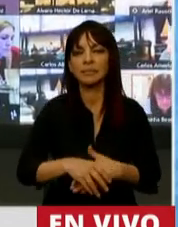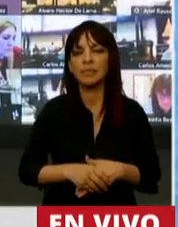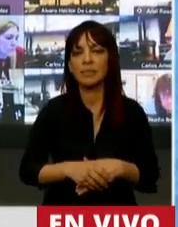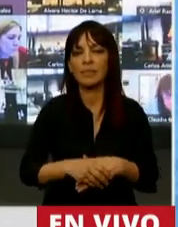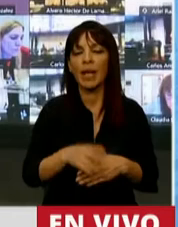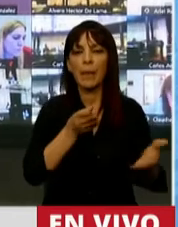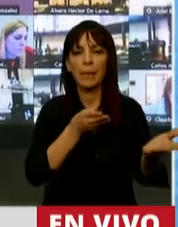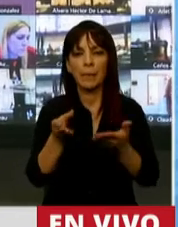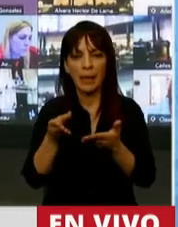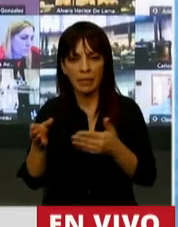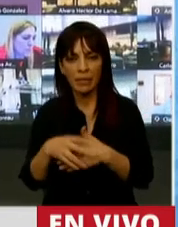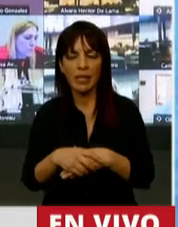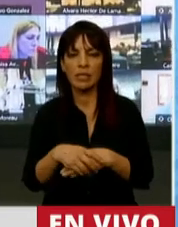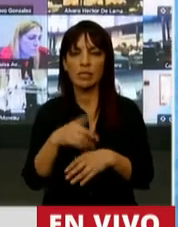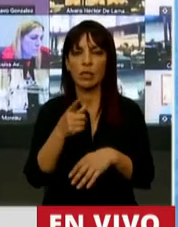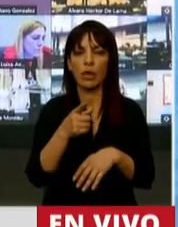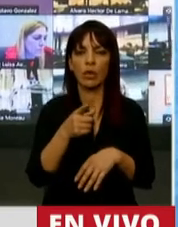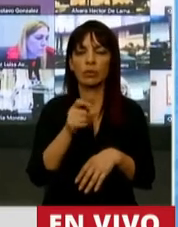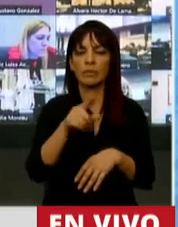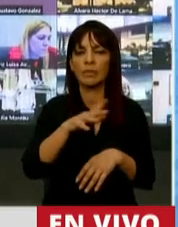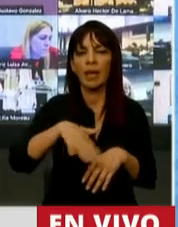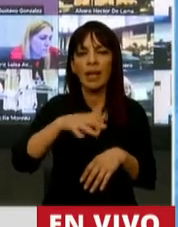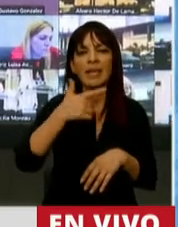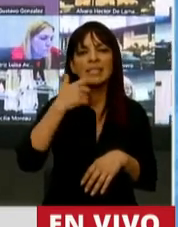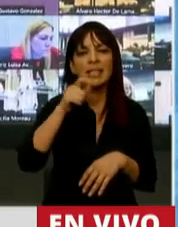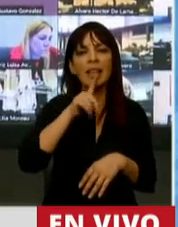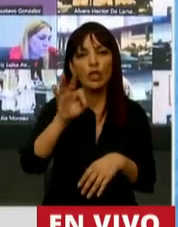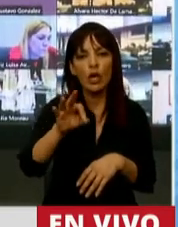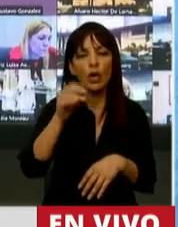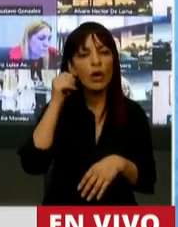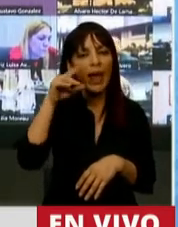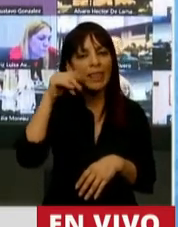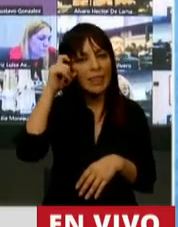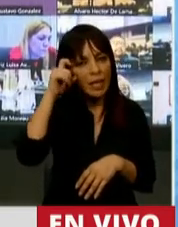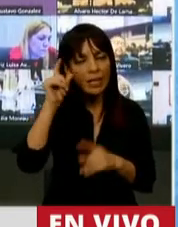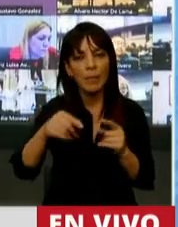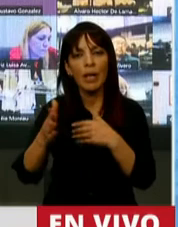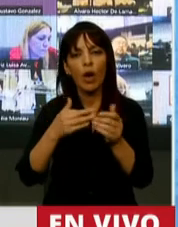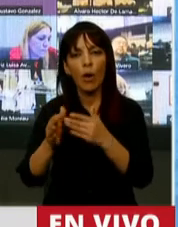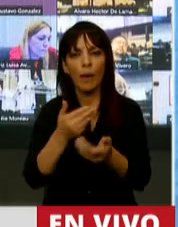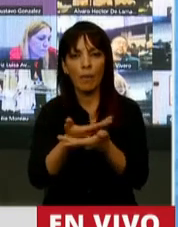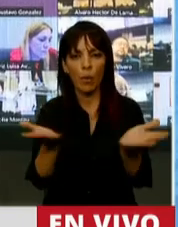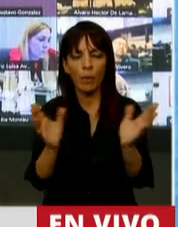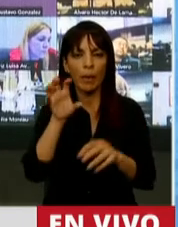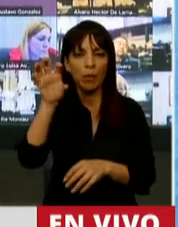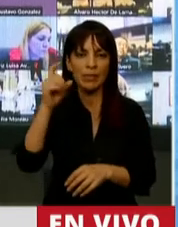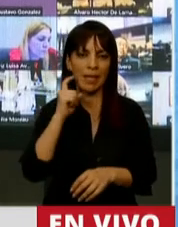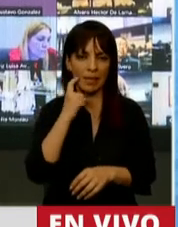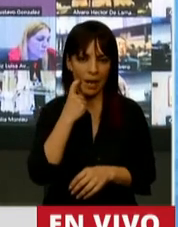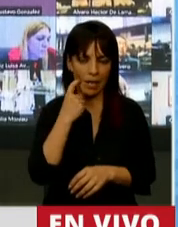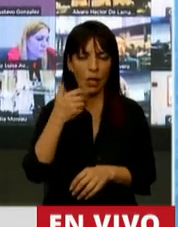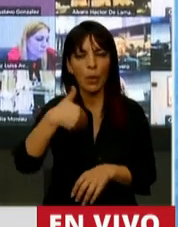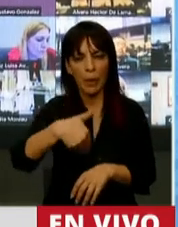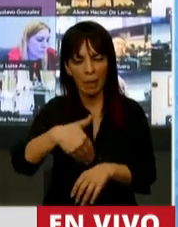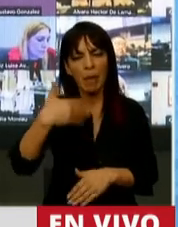beneficios por el tema Salto Grande y por la obra pública la provincia de Entre Ríos va a